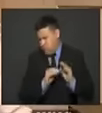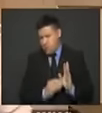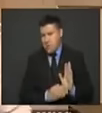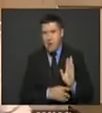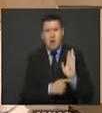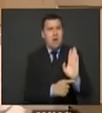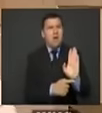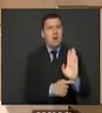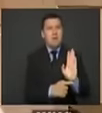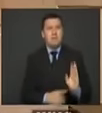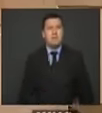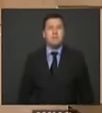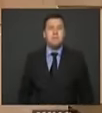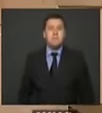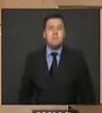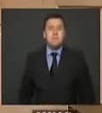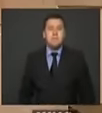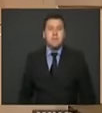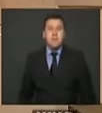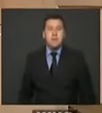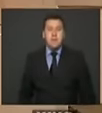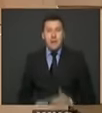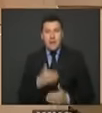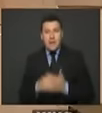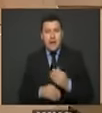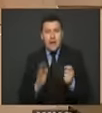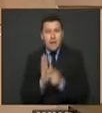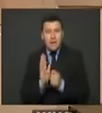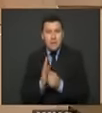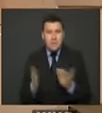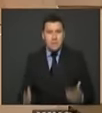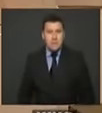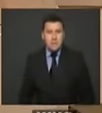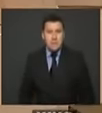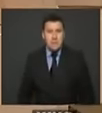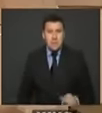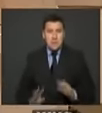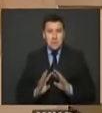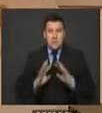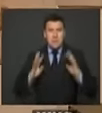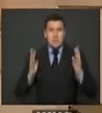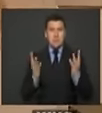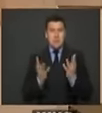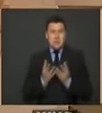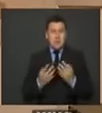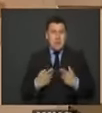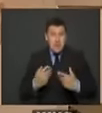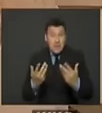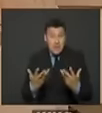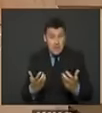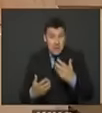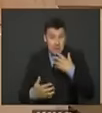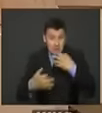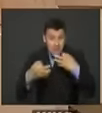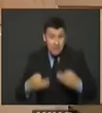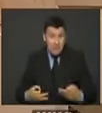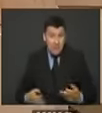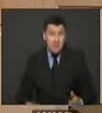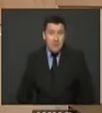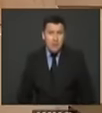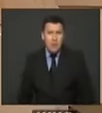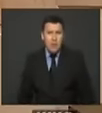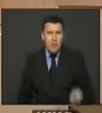Queremos empezar por decirle al Gobierno Nacional, a los colombianos, a este Congreso, que si quisiéramos realmente tener una